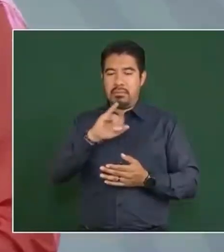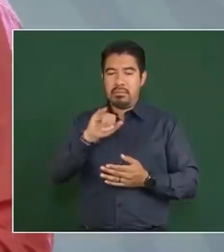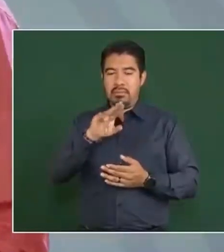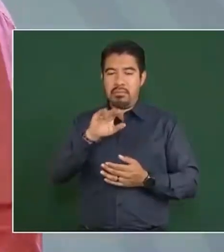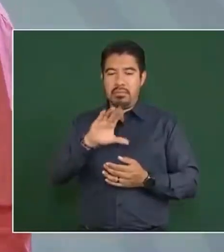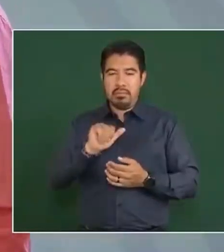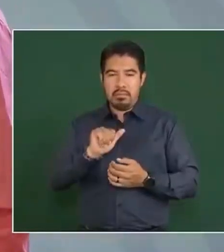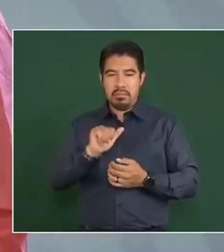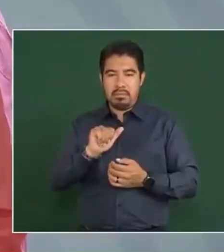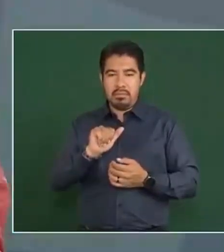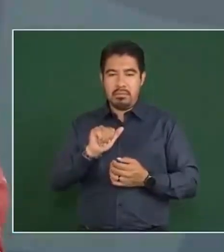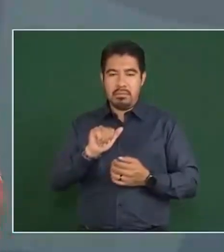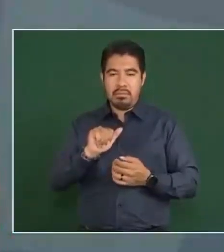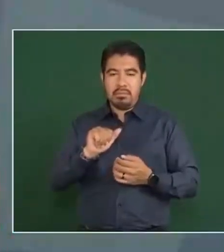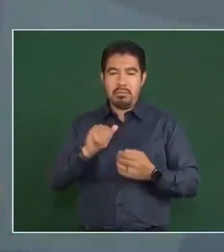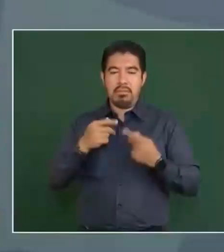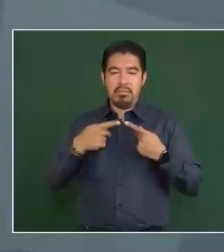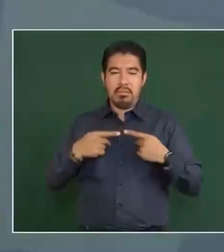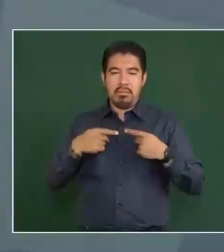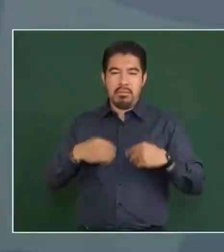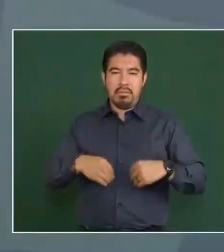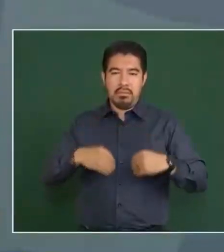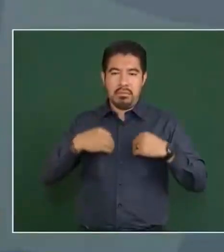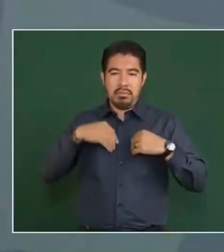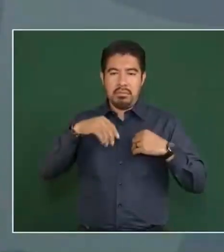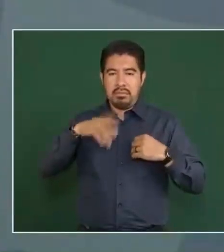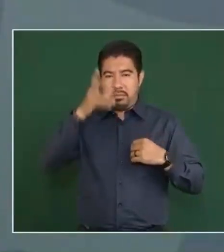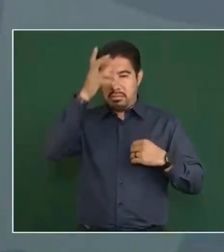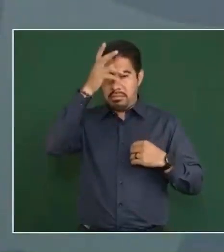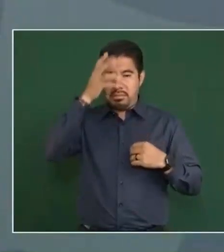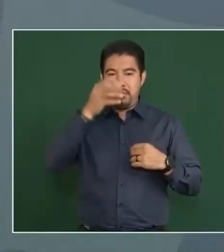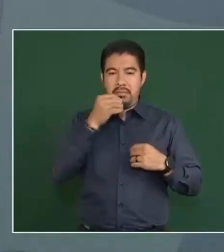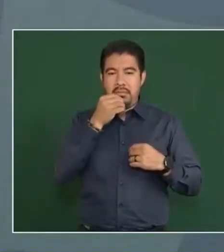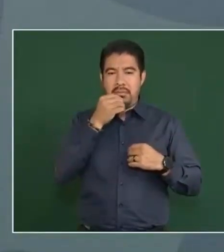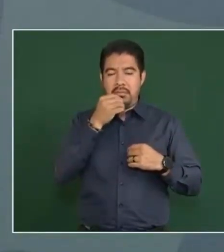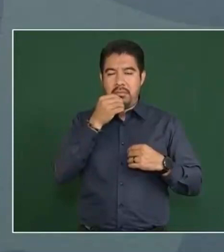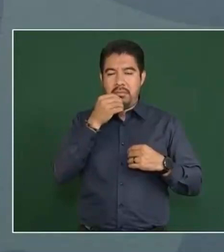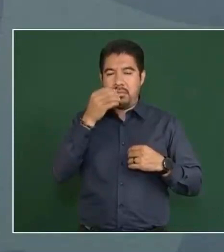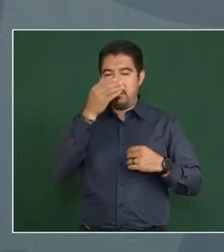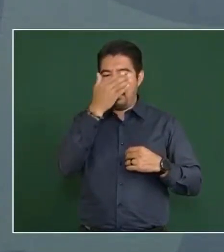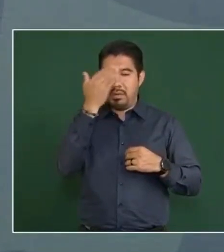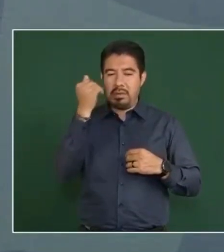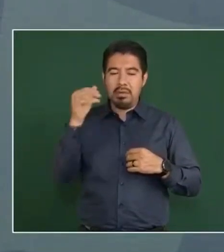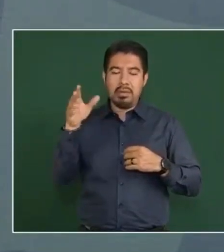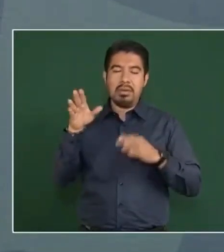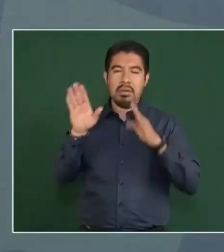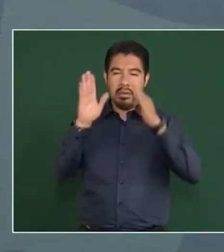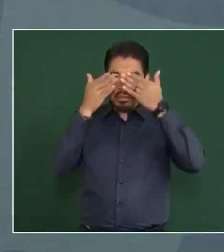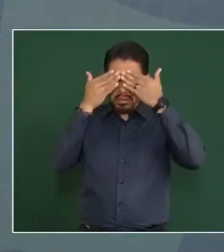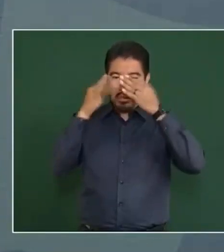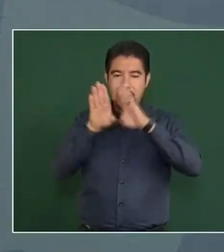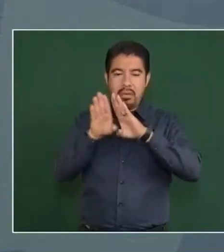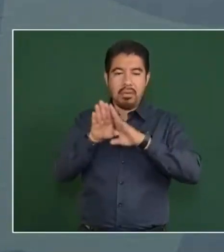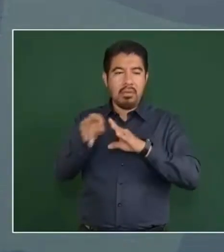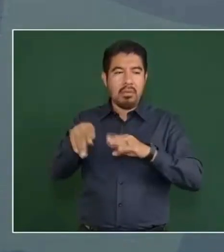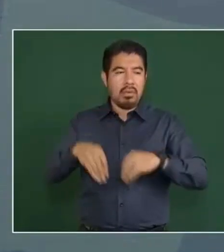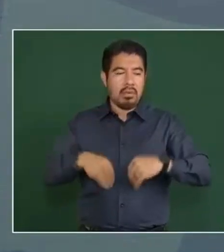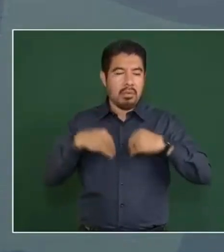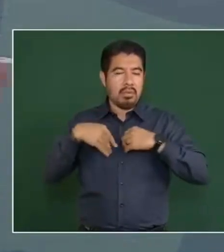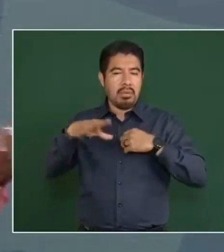no sabía cómo vivía la gente pobre.